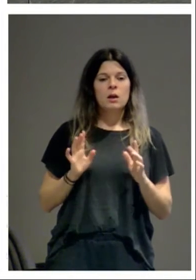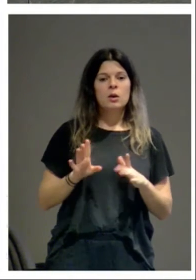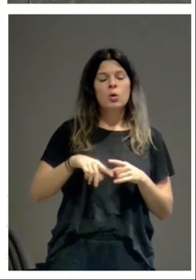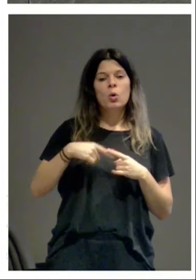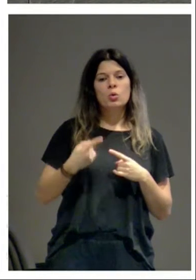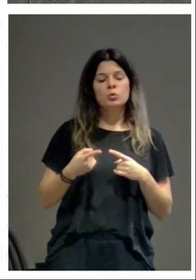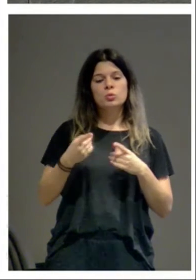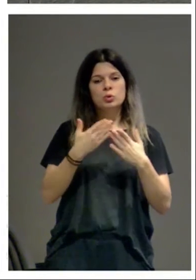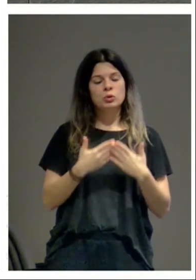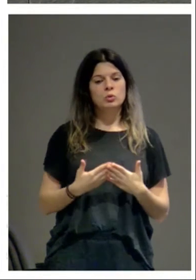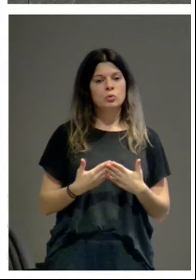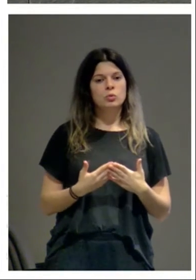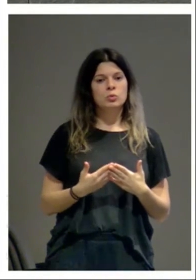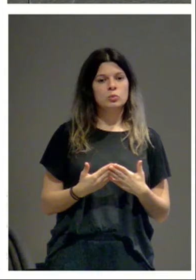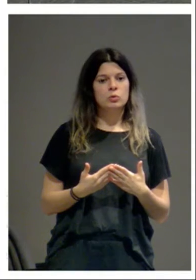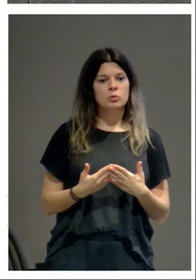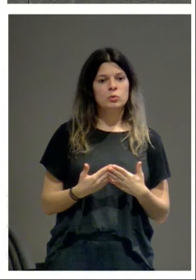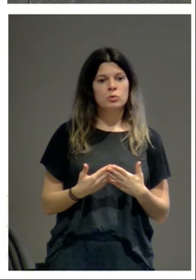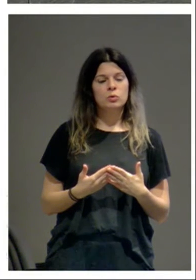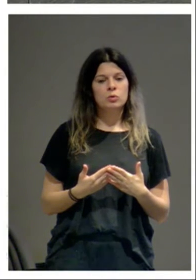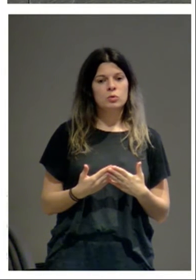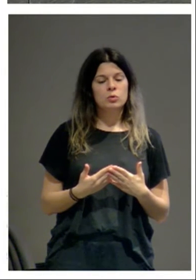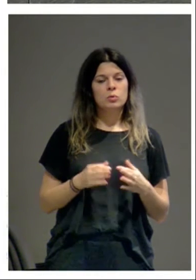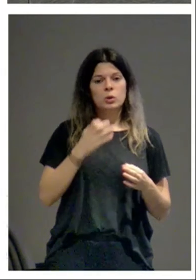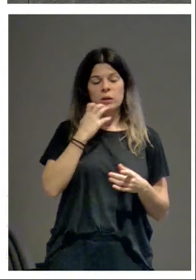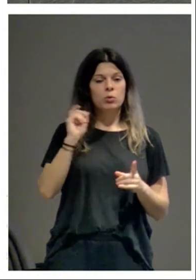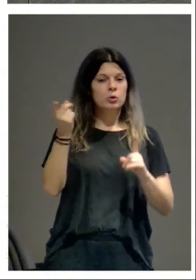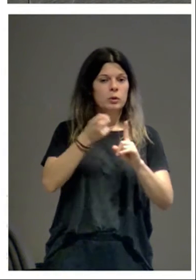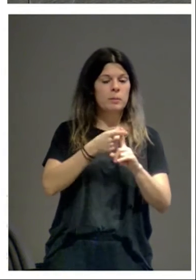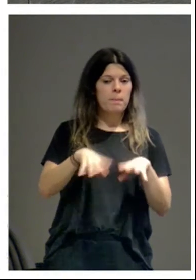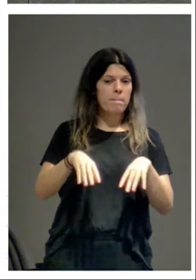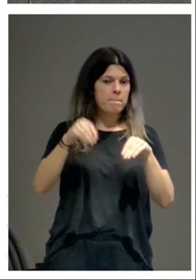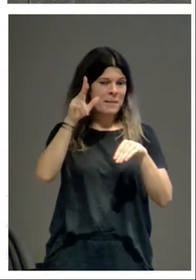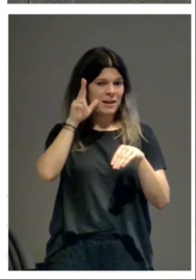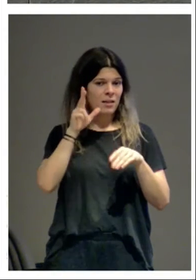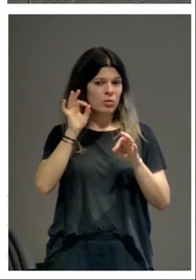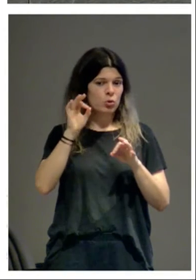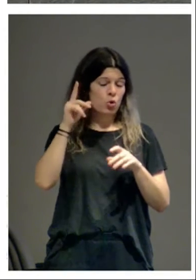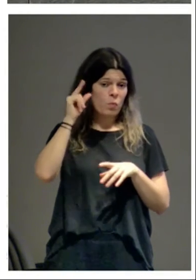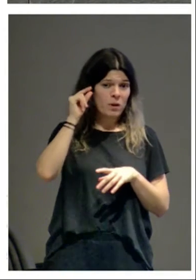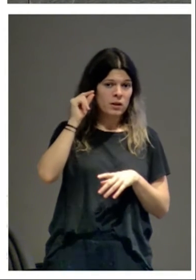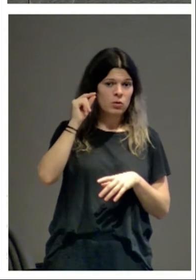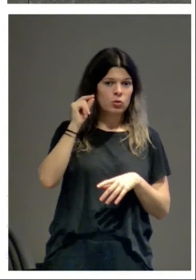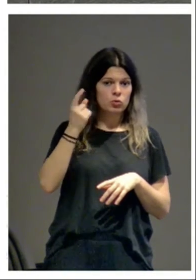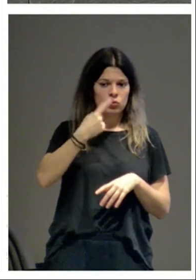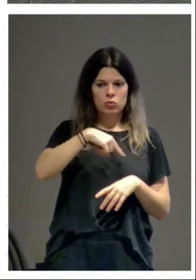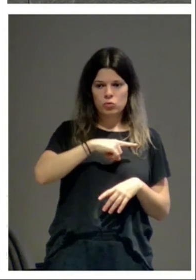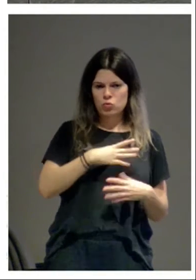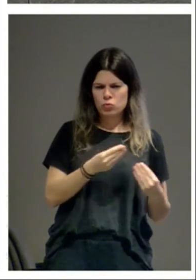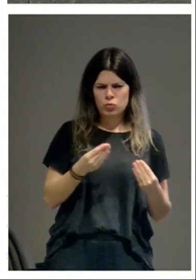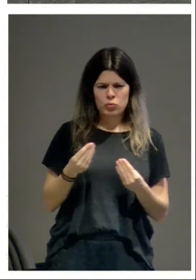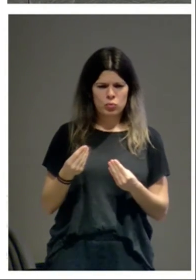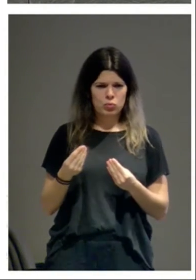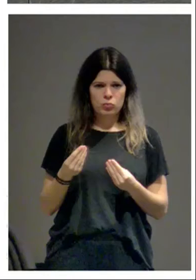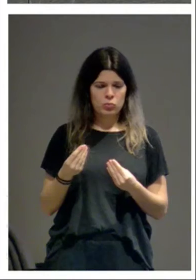de estudios como puede ser el descubrimiento de los palacios románicos, que resulta que tenemos más palacios románicos en Navarra